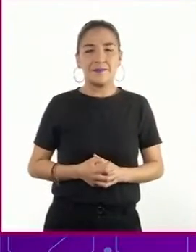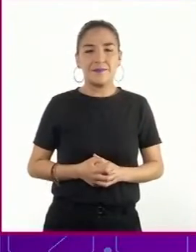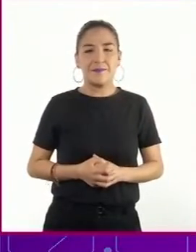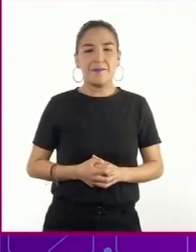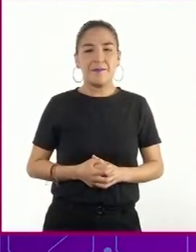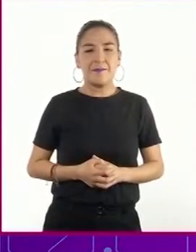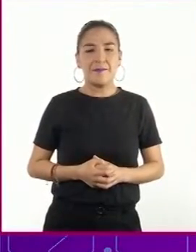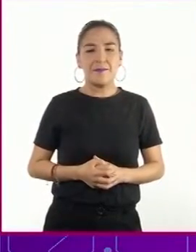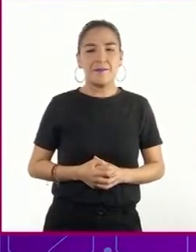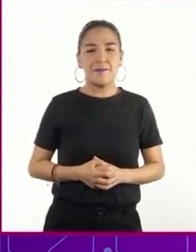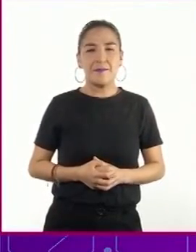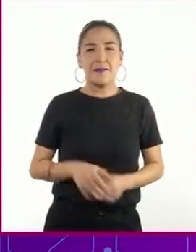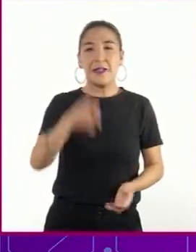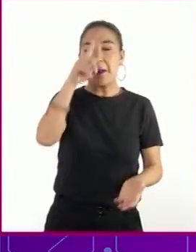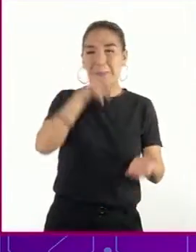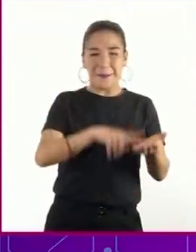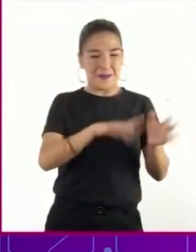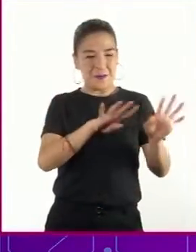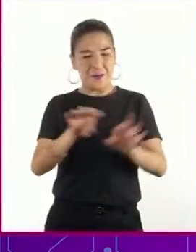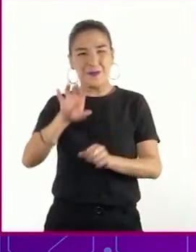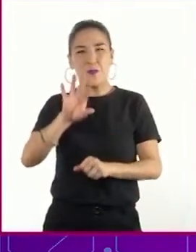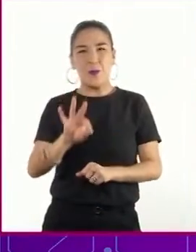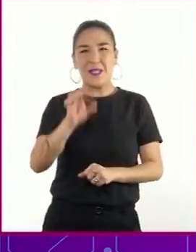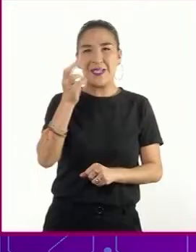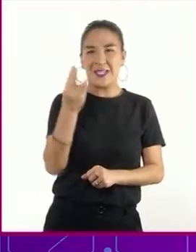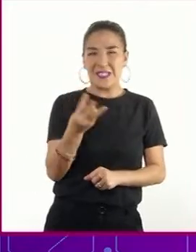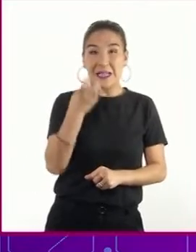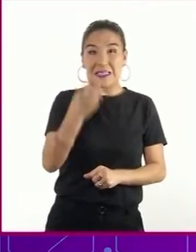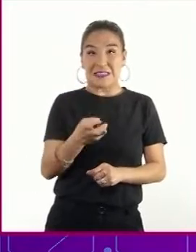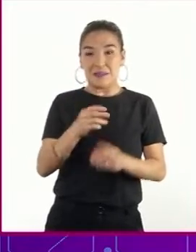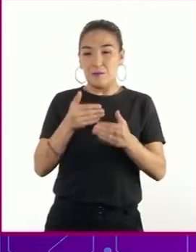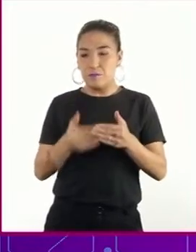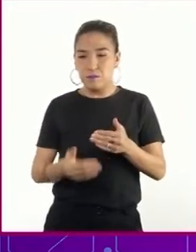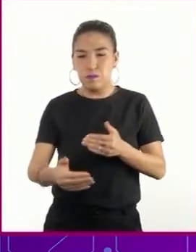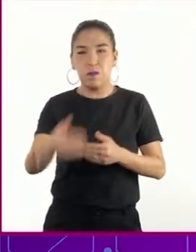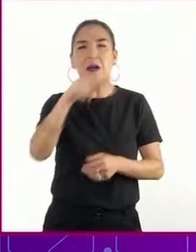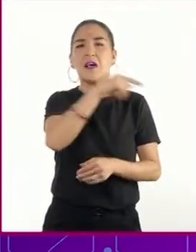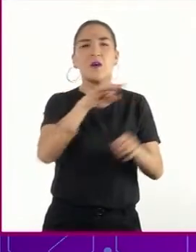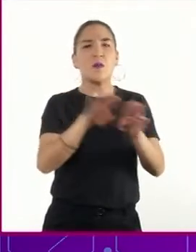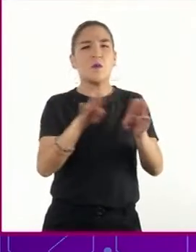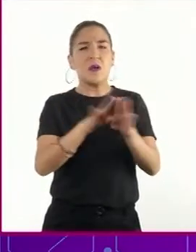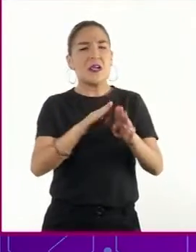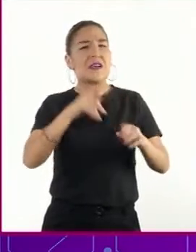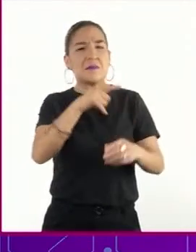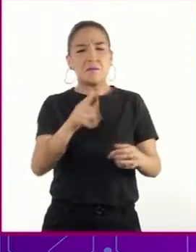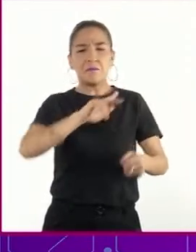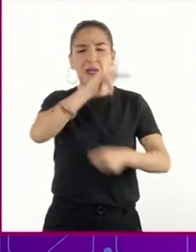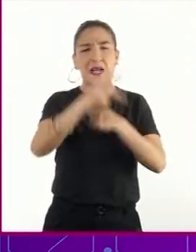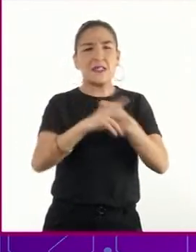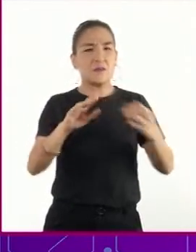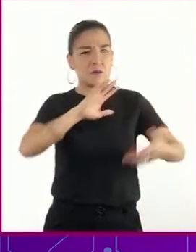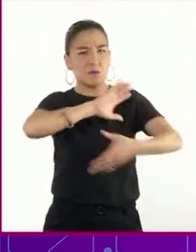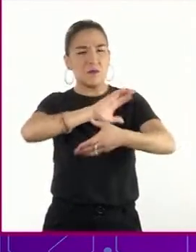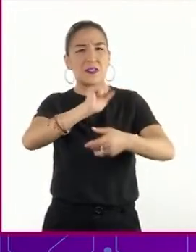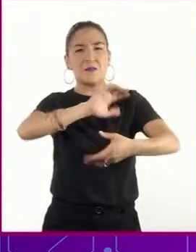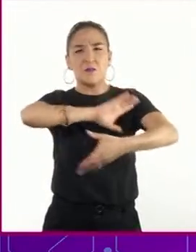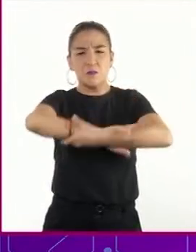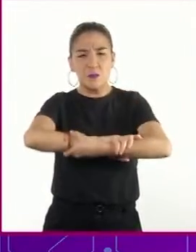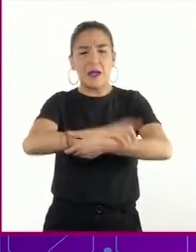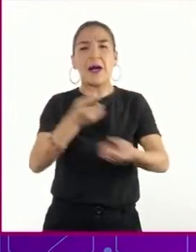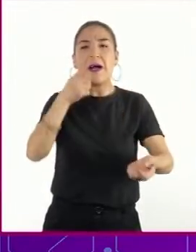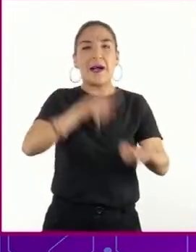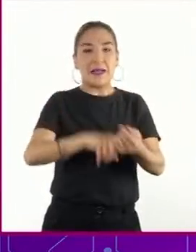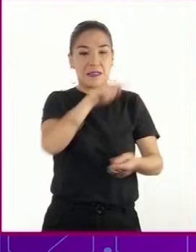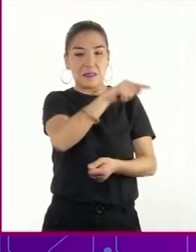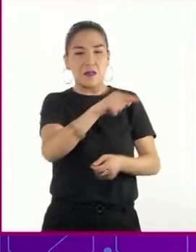Hacia 1943, los países aliados iniciaron una gran contraofensiva en contra de las tropas del eje. Primero, el